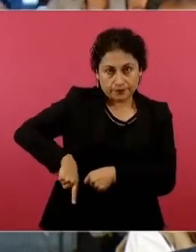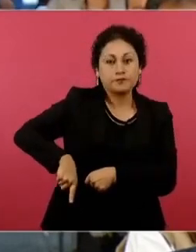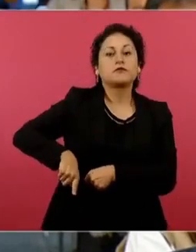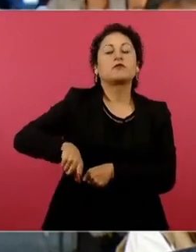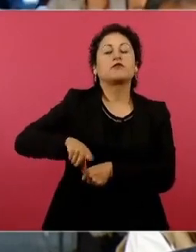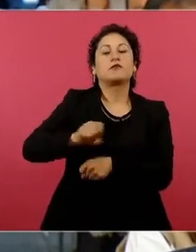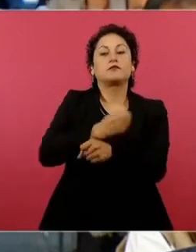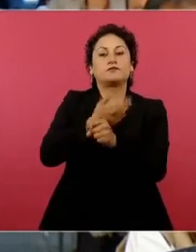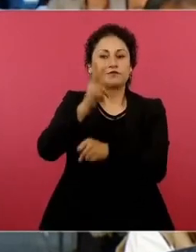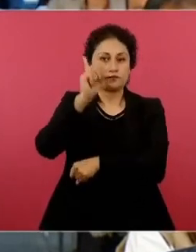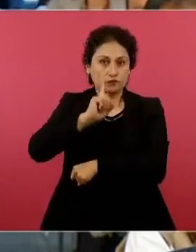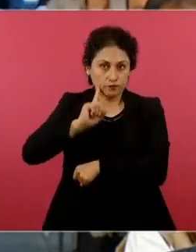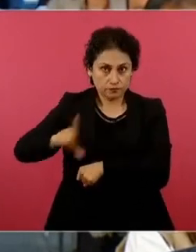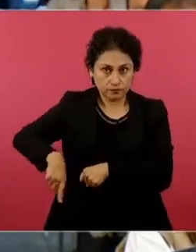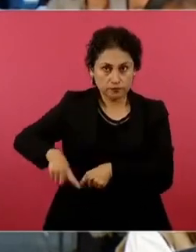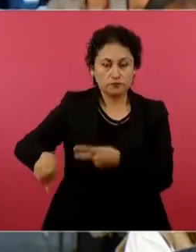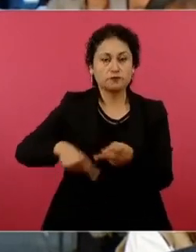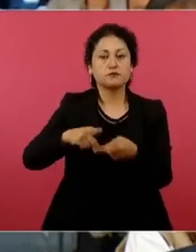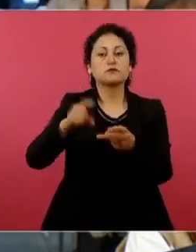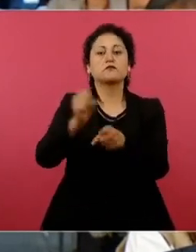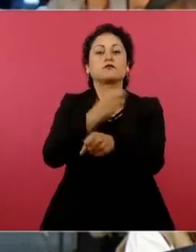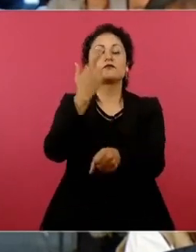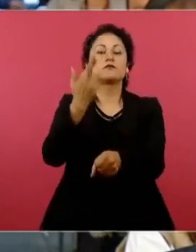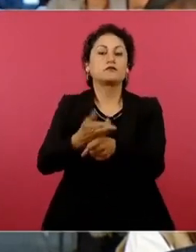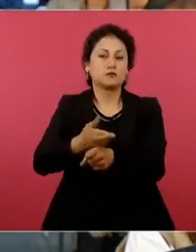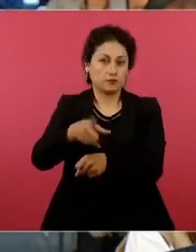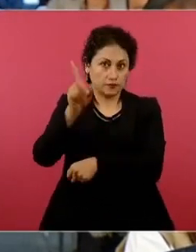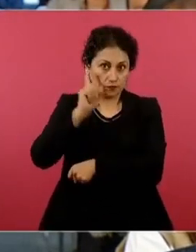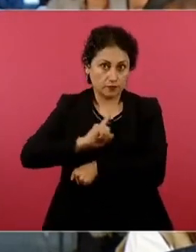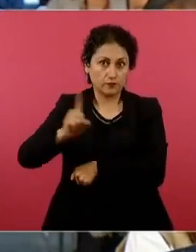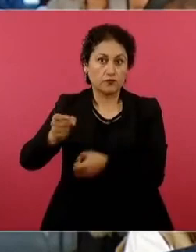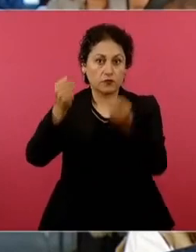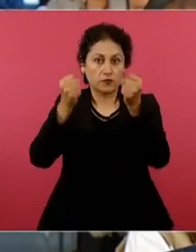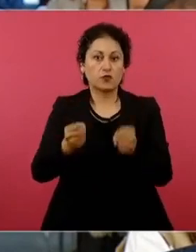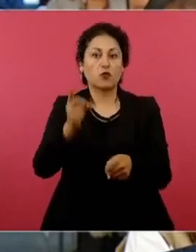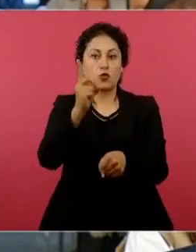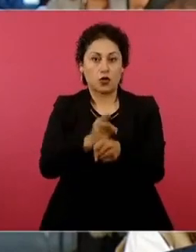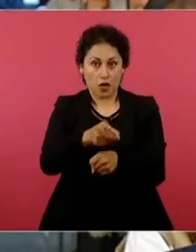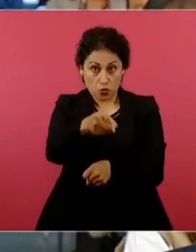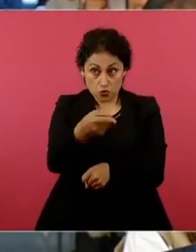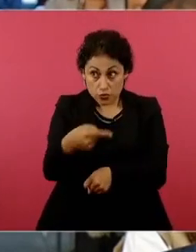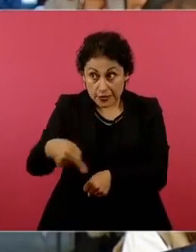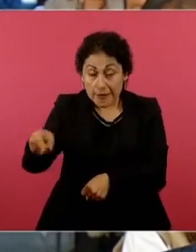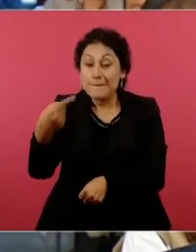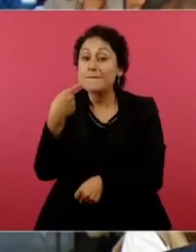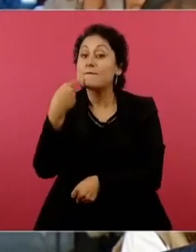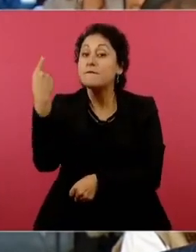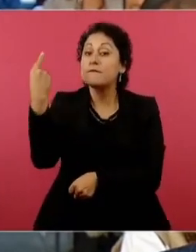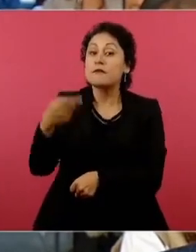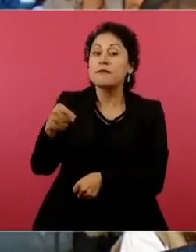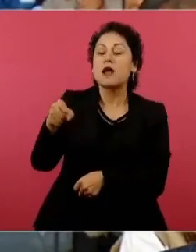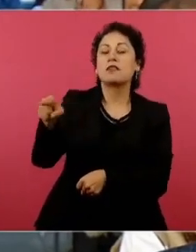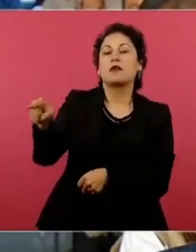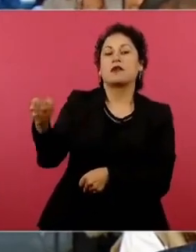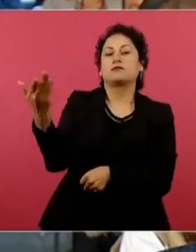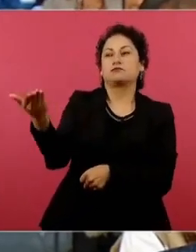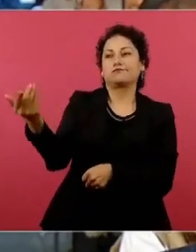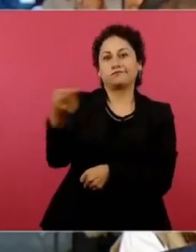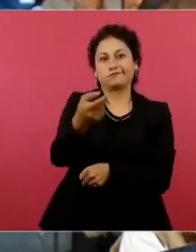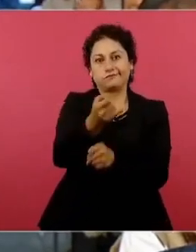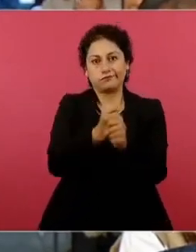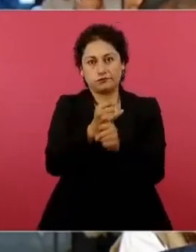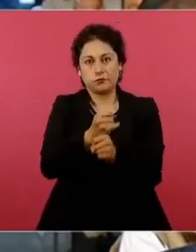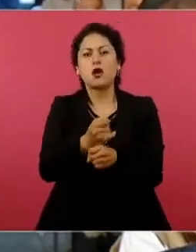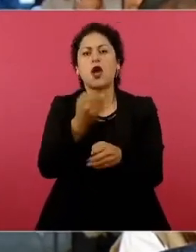de Seguridad, Rosa Isela, que se haga pública, que se haga pública para ver si hay algún delito que perseguir.